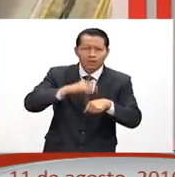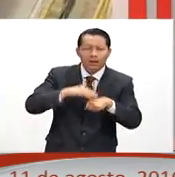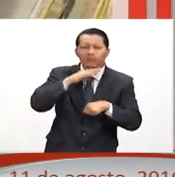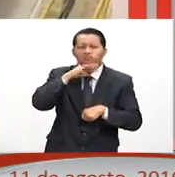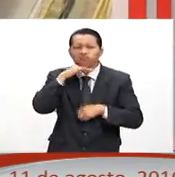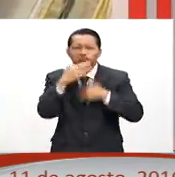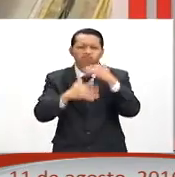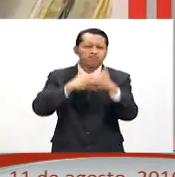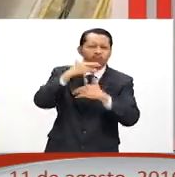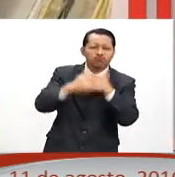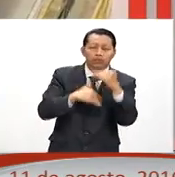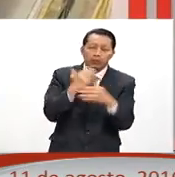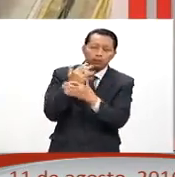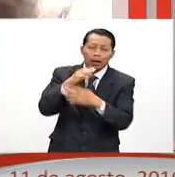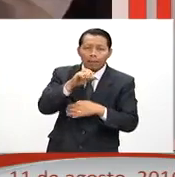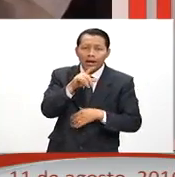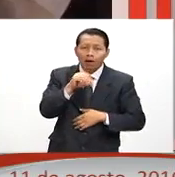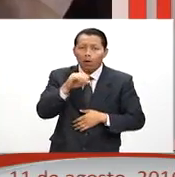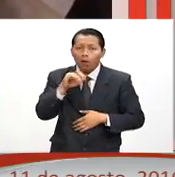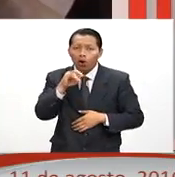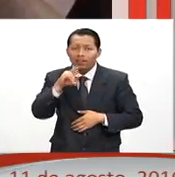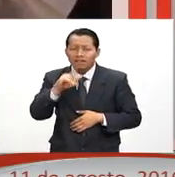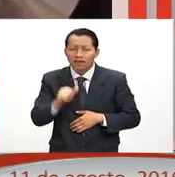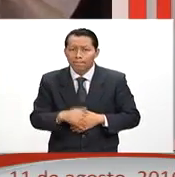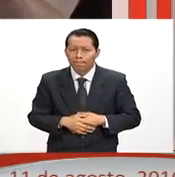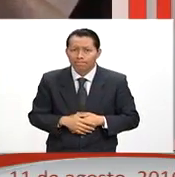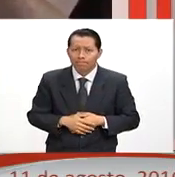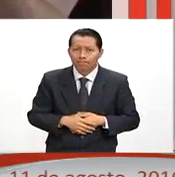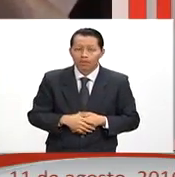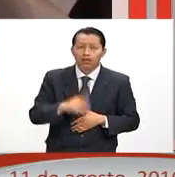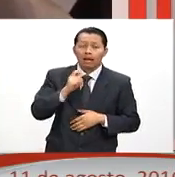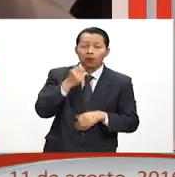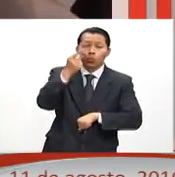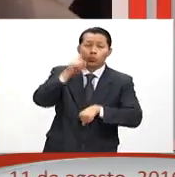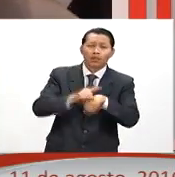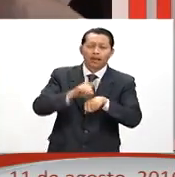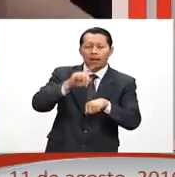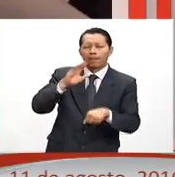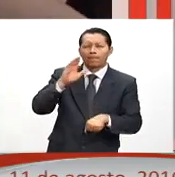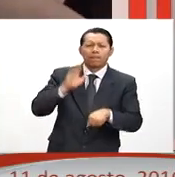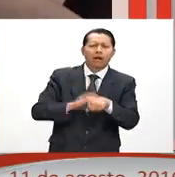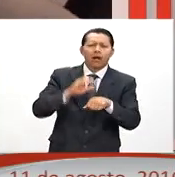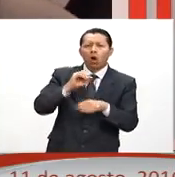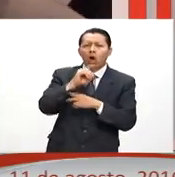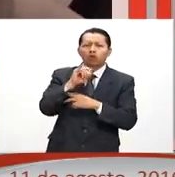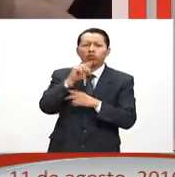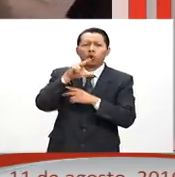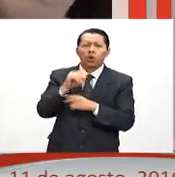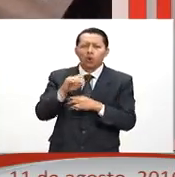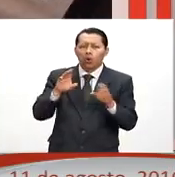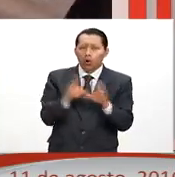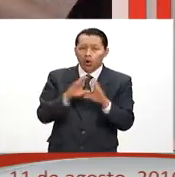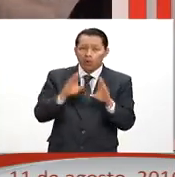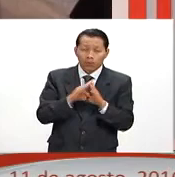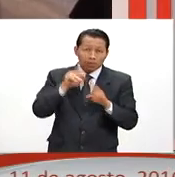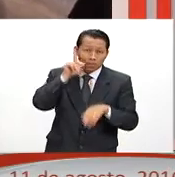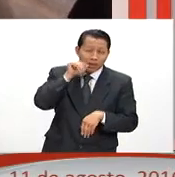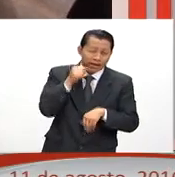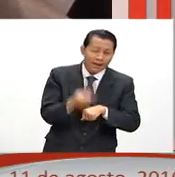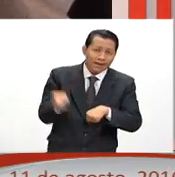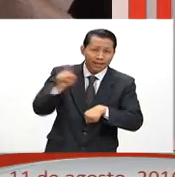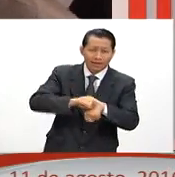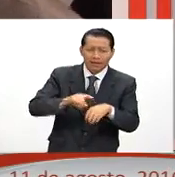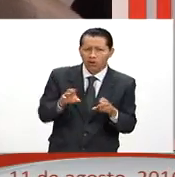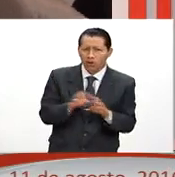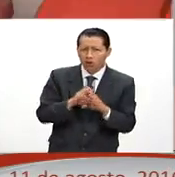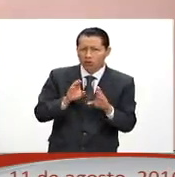ambiental. Alerta Mario Molina. Si hay un día de exceso de ozono, el parar la circulación al día siguiente no